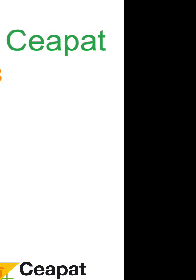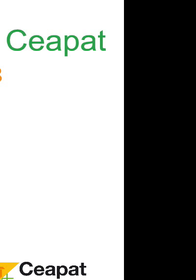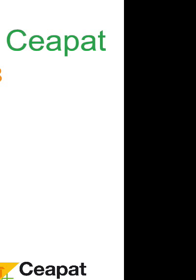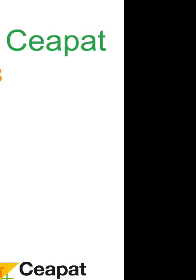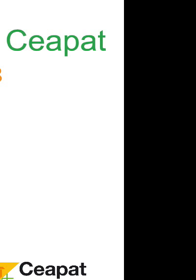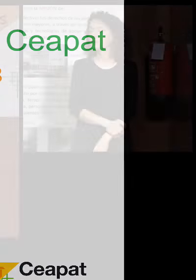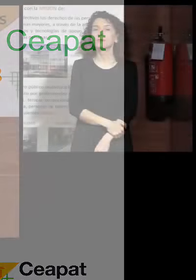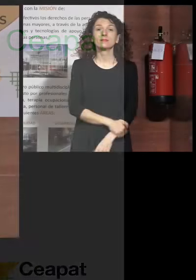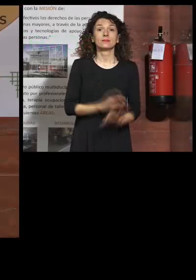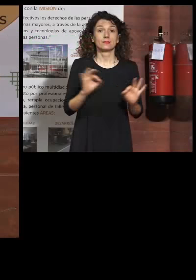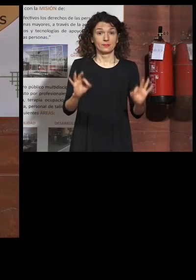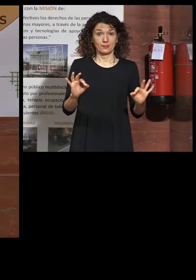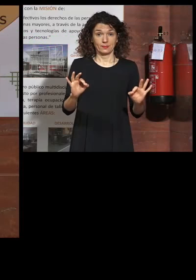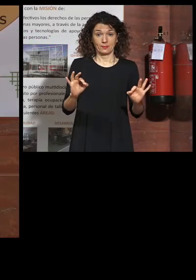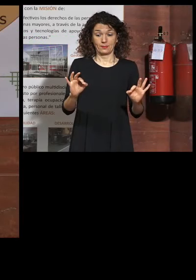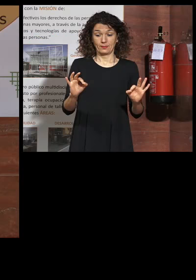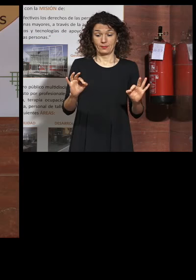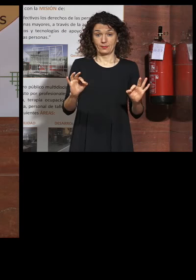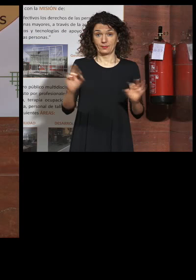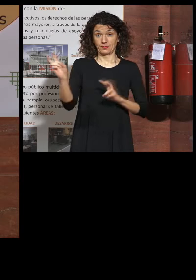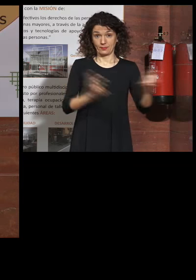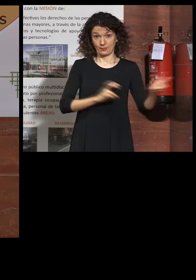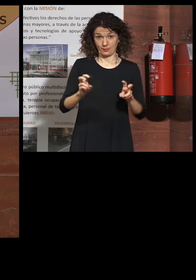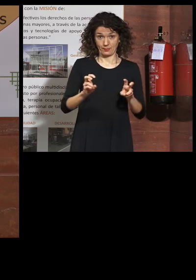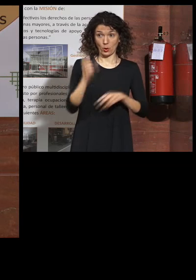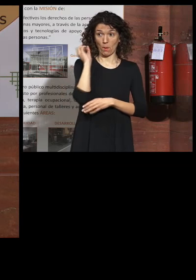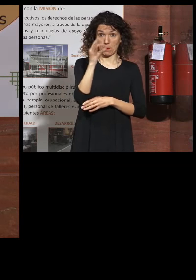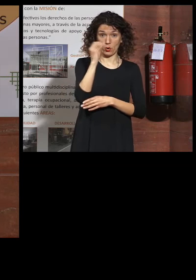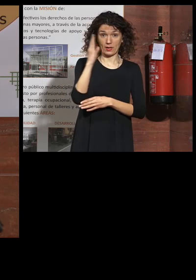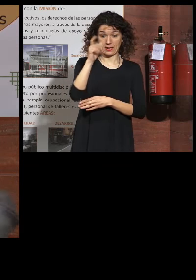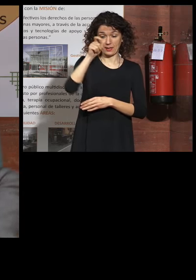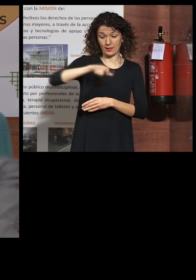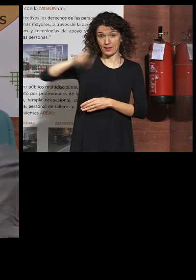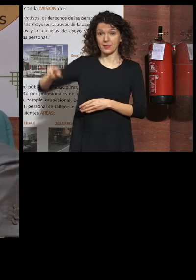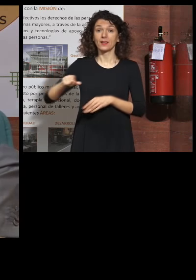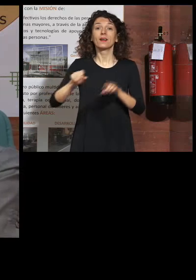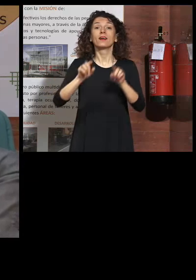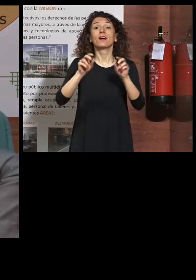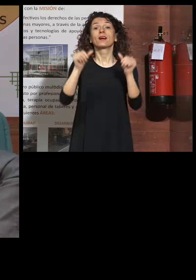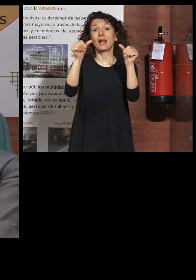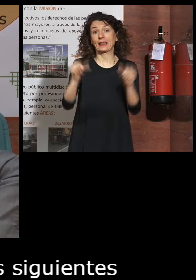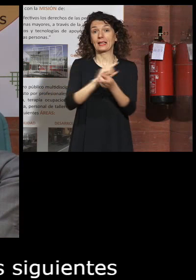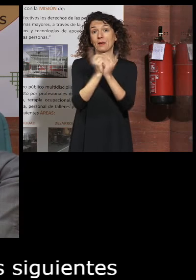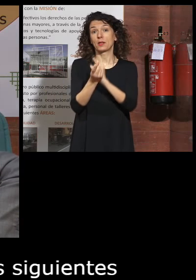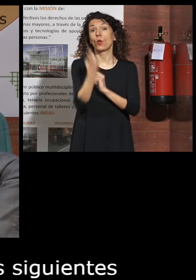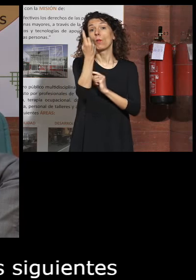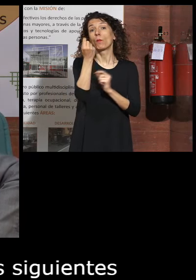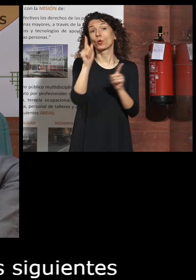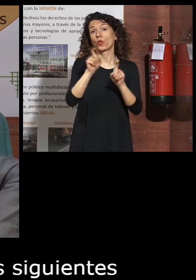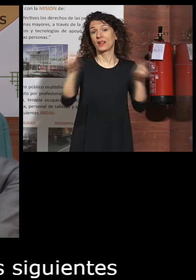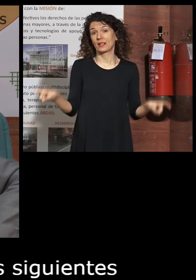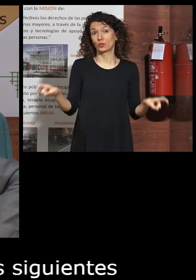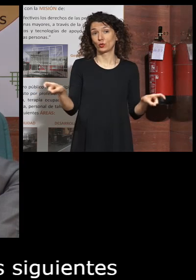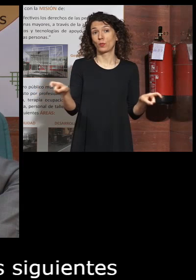bueno pues en lo que se acercan a la mesa los siguientes ponentes cambiamos los cartelitos y un segundo de descanso para levantarse y